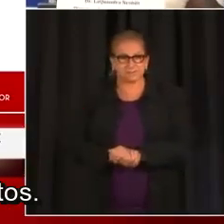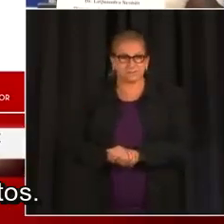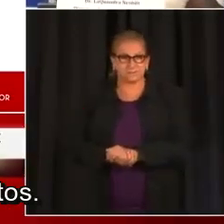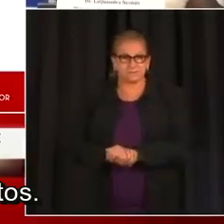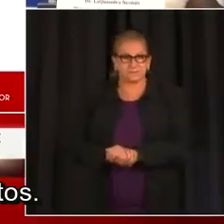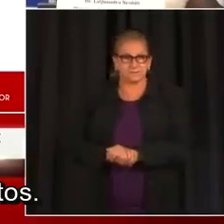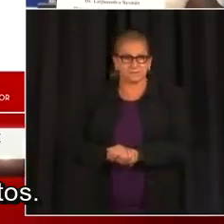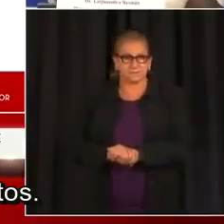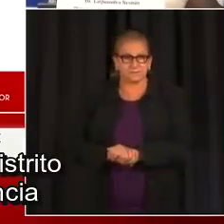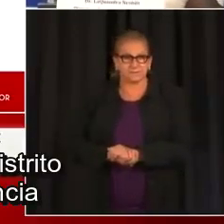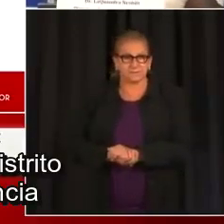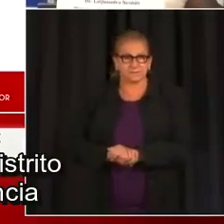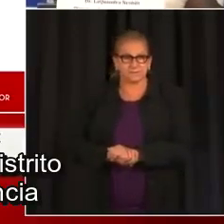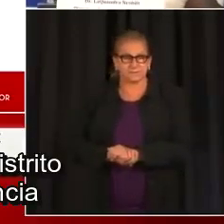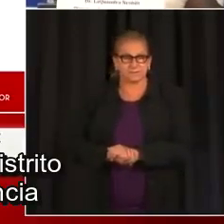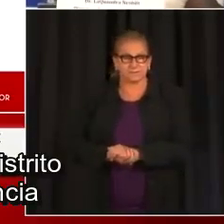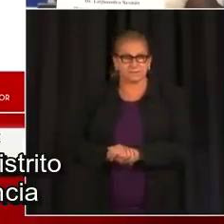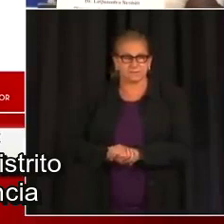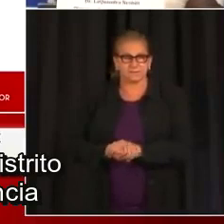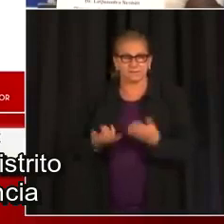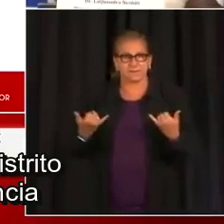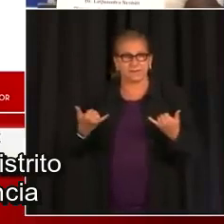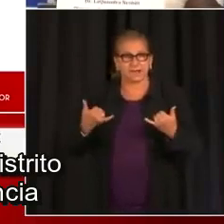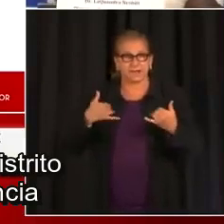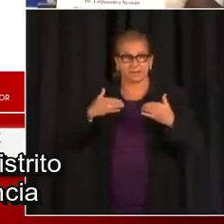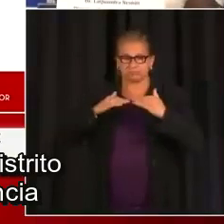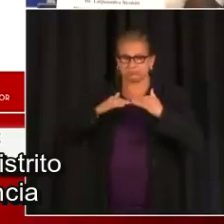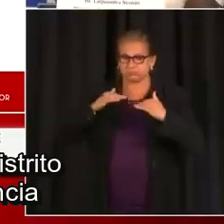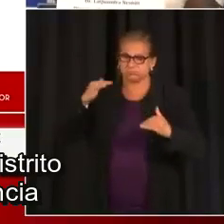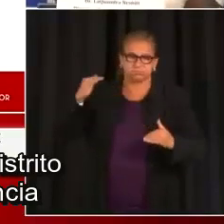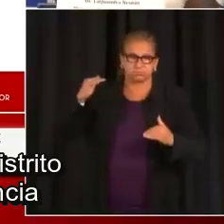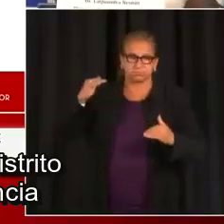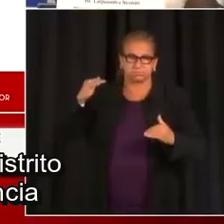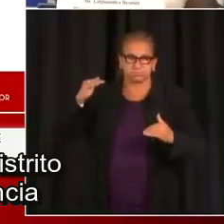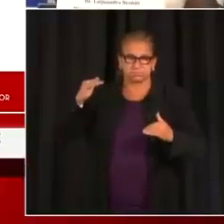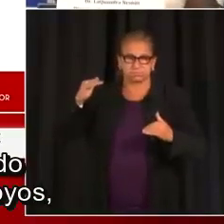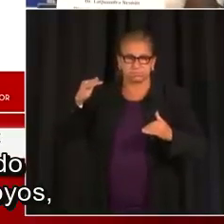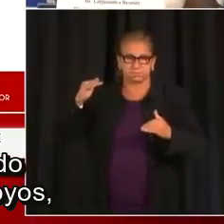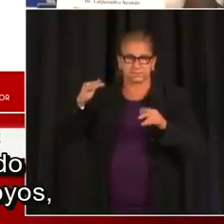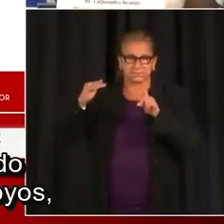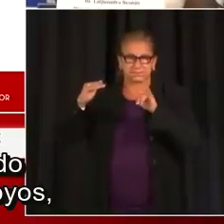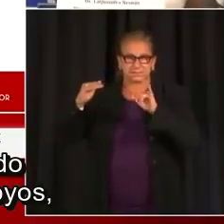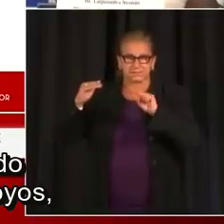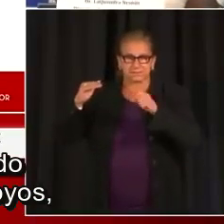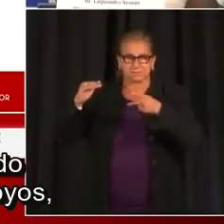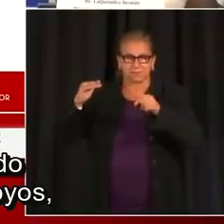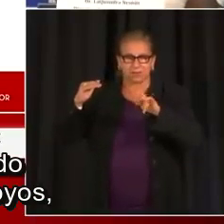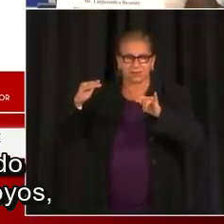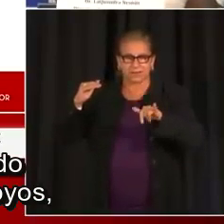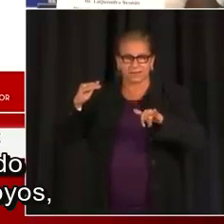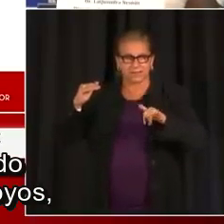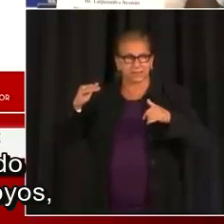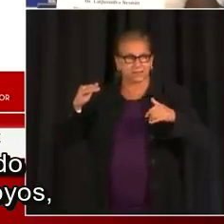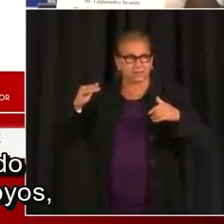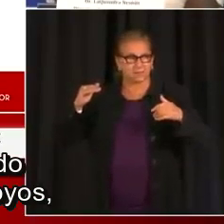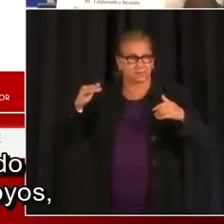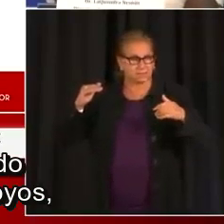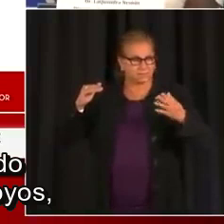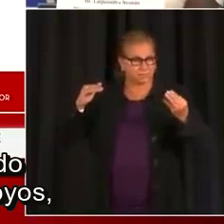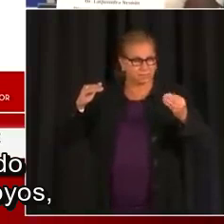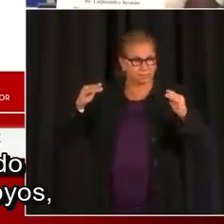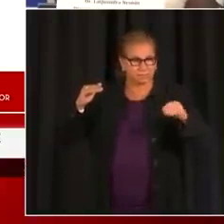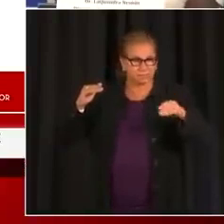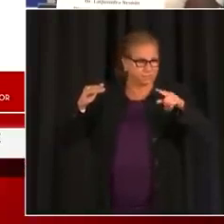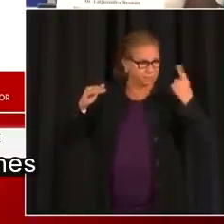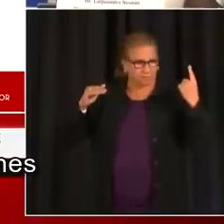jóvenes adultos. Queremos que los jóvenes en el distrito se vacunen. Ahorita tenemos una discrepancia sobre quién se está vacunando, pero creemos que con más